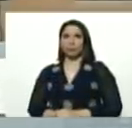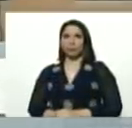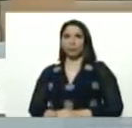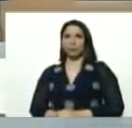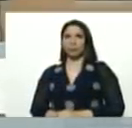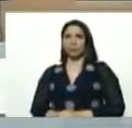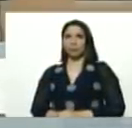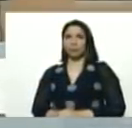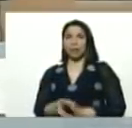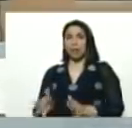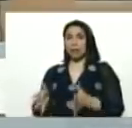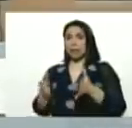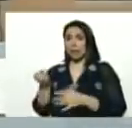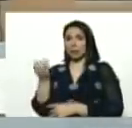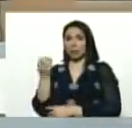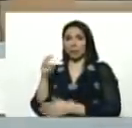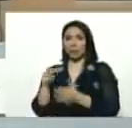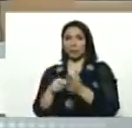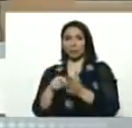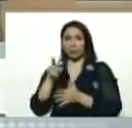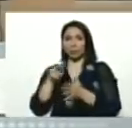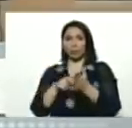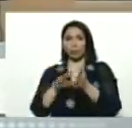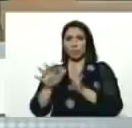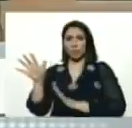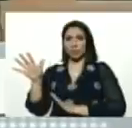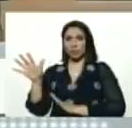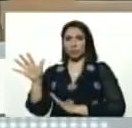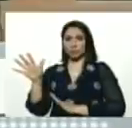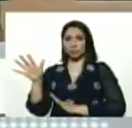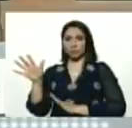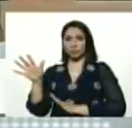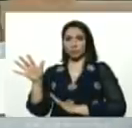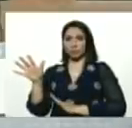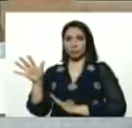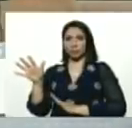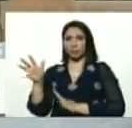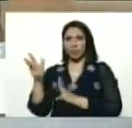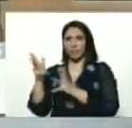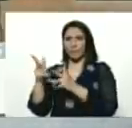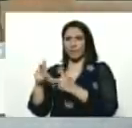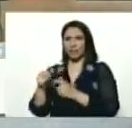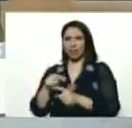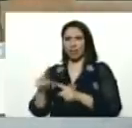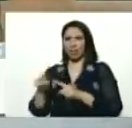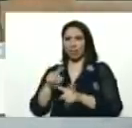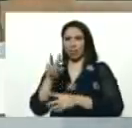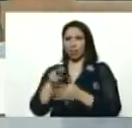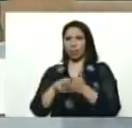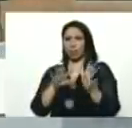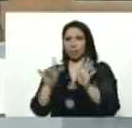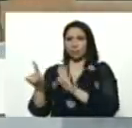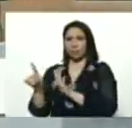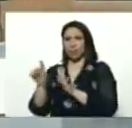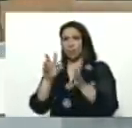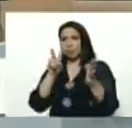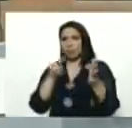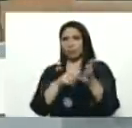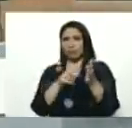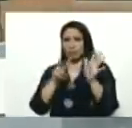ganaron la asamblea nacional, en 2015, y la han administrado, y gestionado, en 2016, 17,